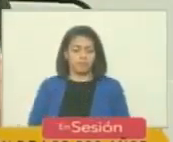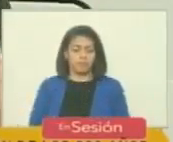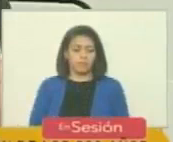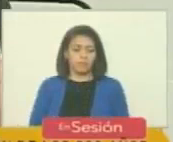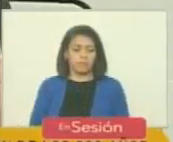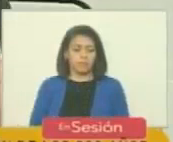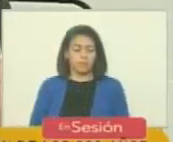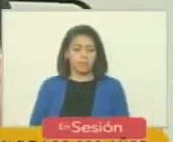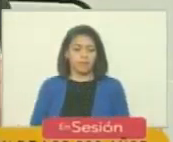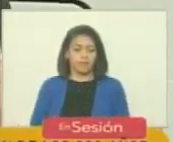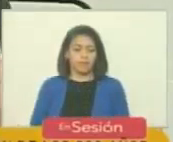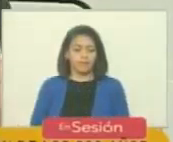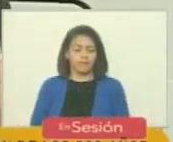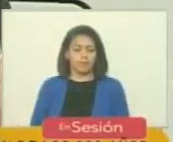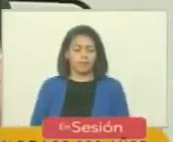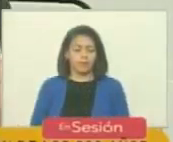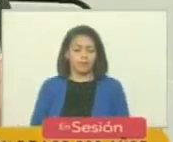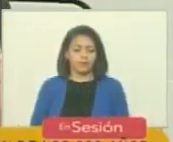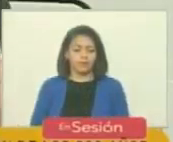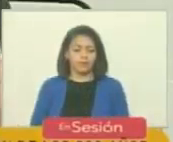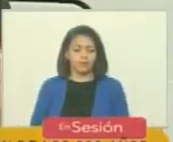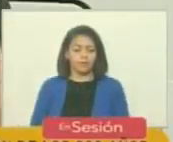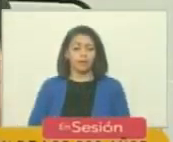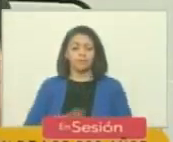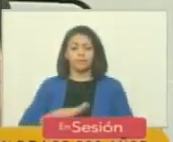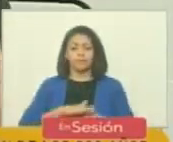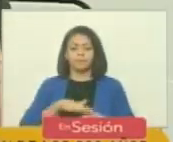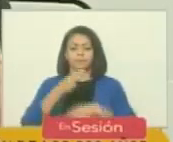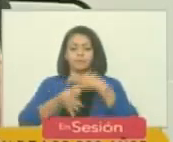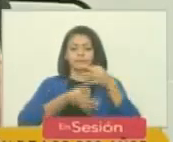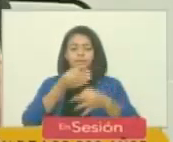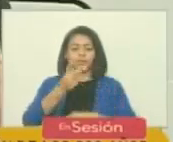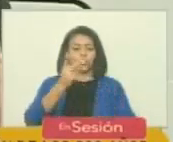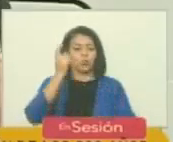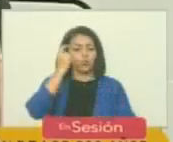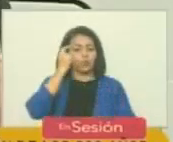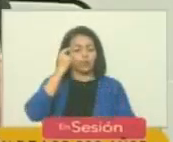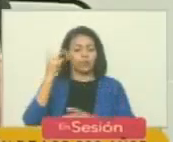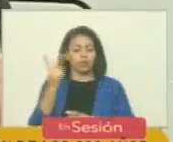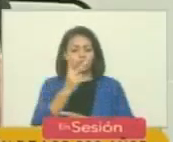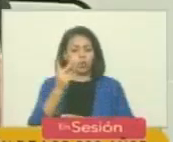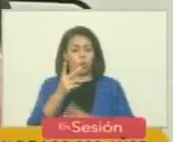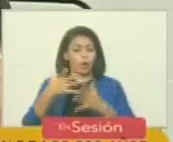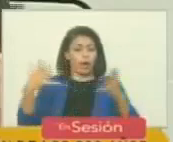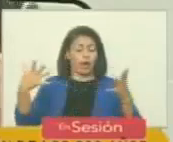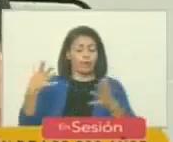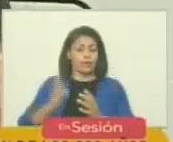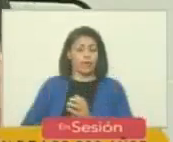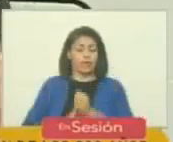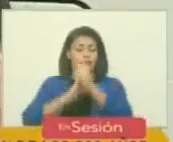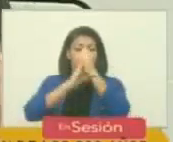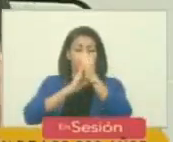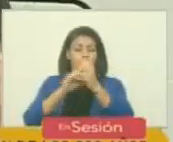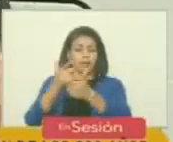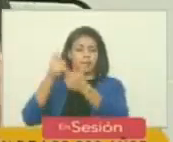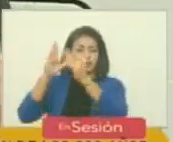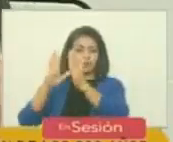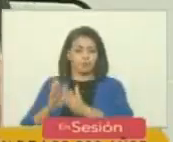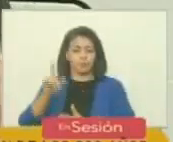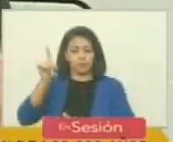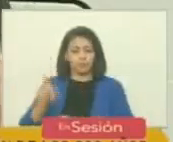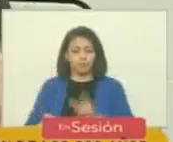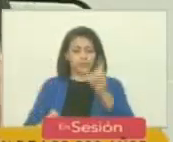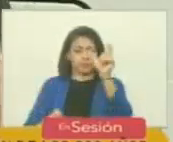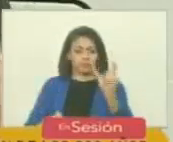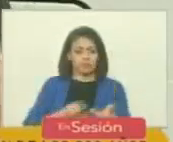blanca acerca de lo que se habló en esos dos días entre dos gigantes entre el libertador Simón